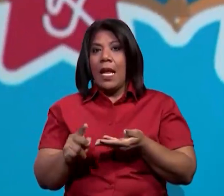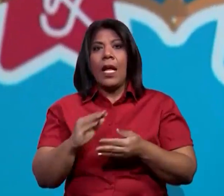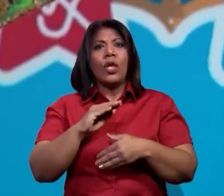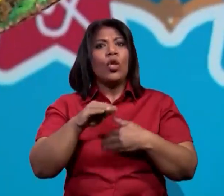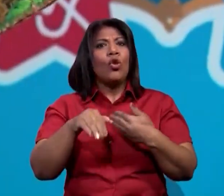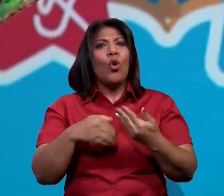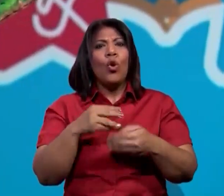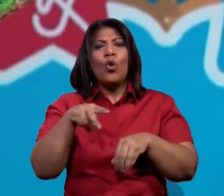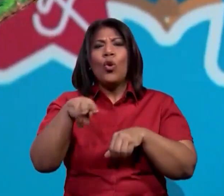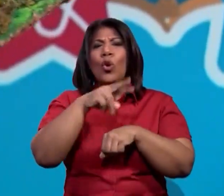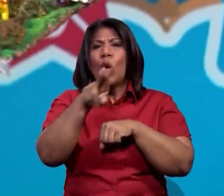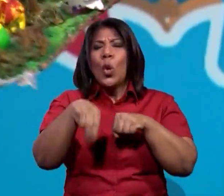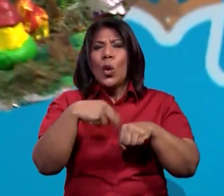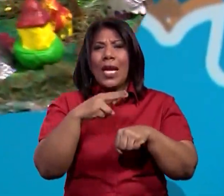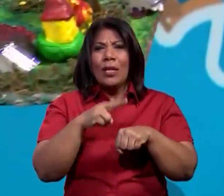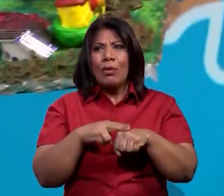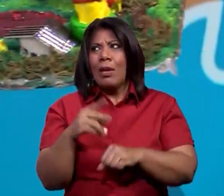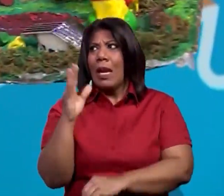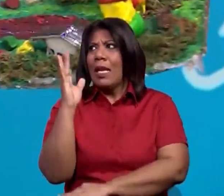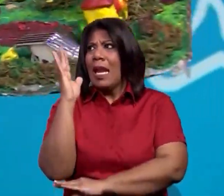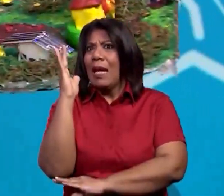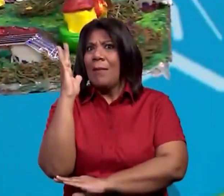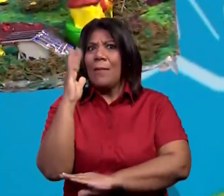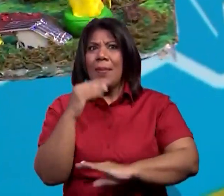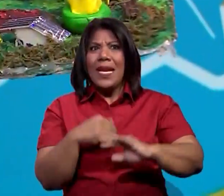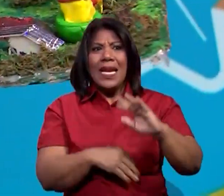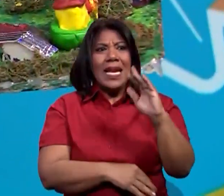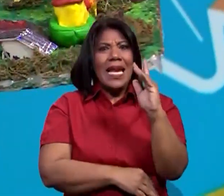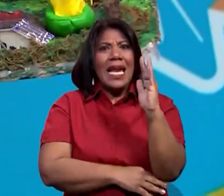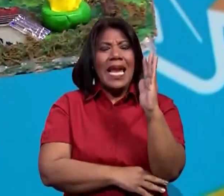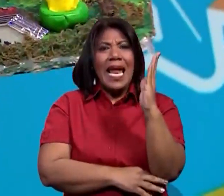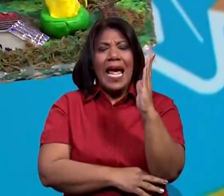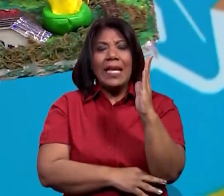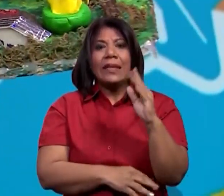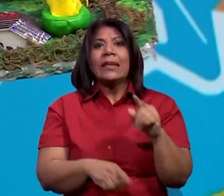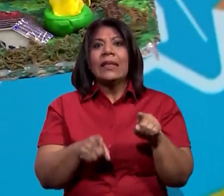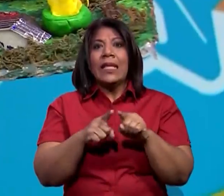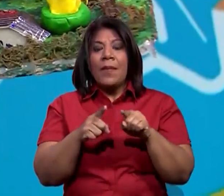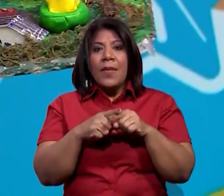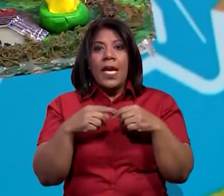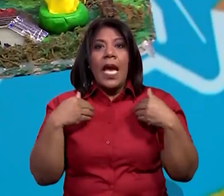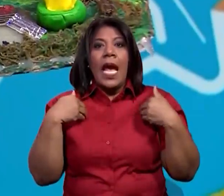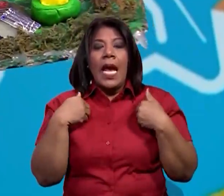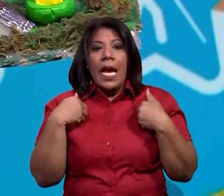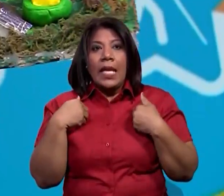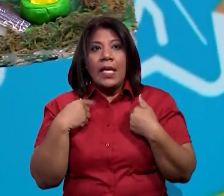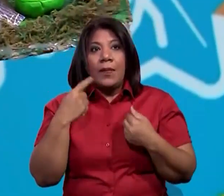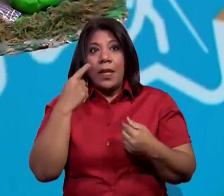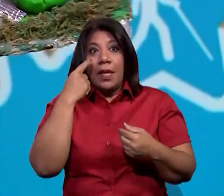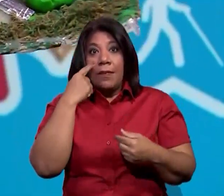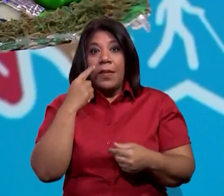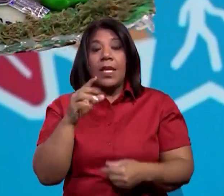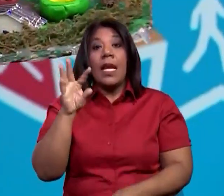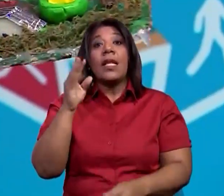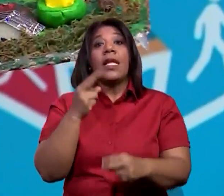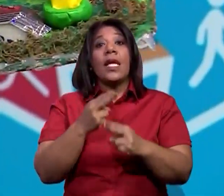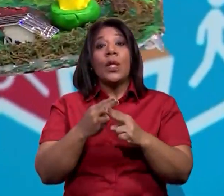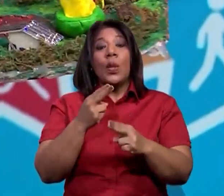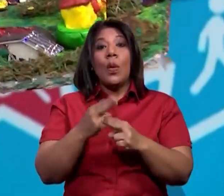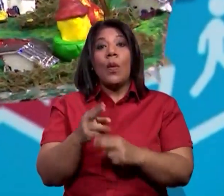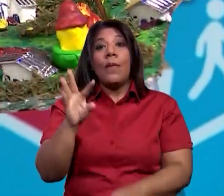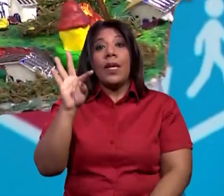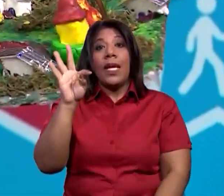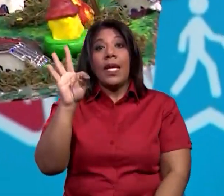Cerro Trinidad. Allá, saluda a los de Capira, que tienen ese cerro muy bonito. Cerro